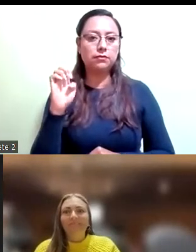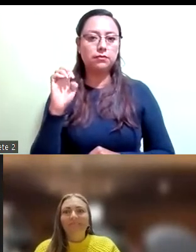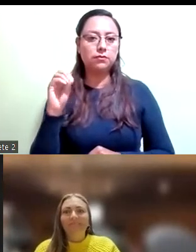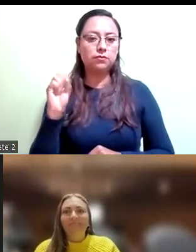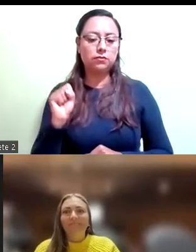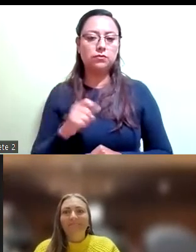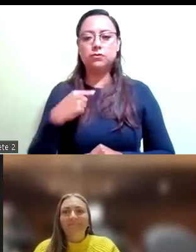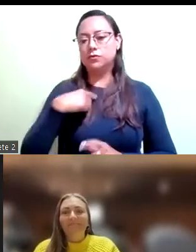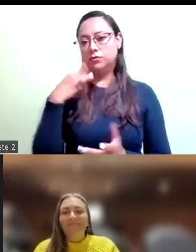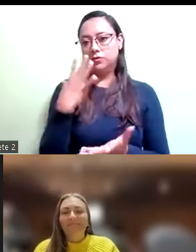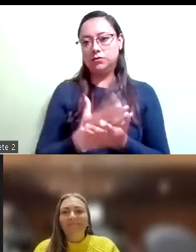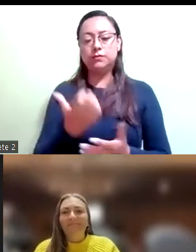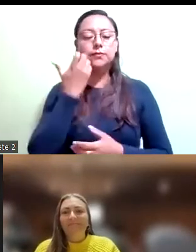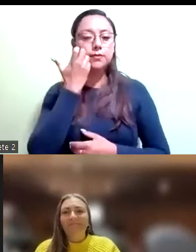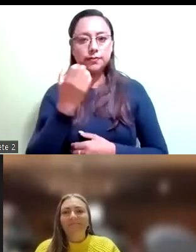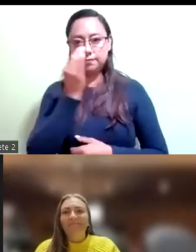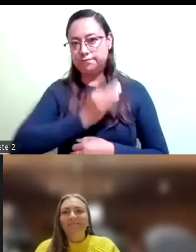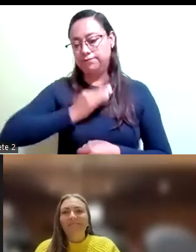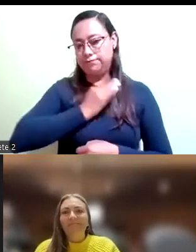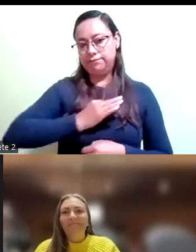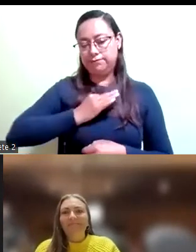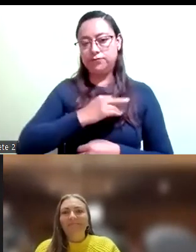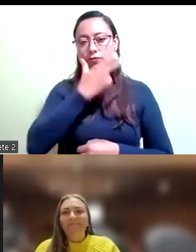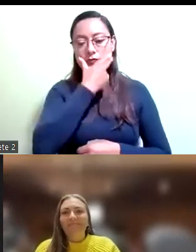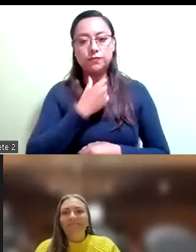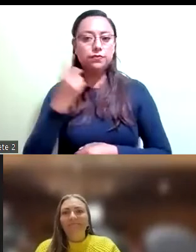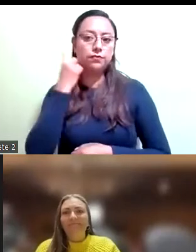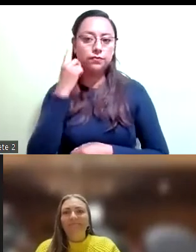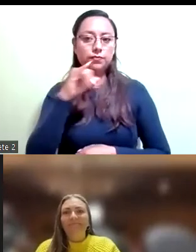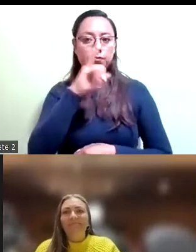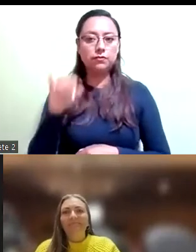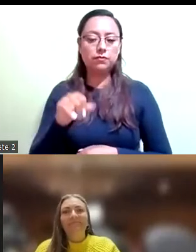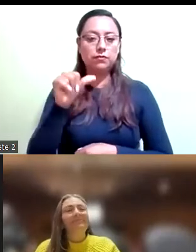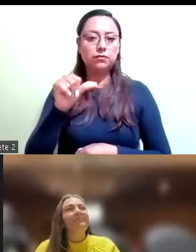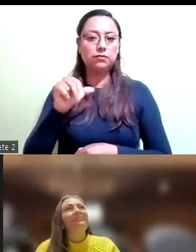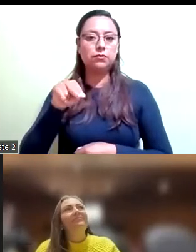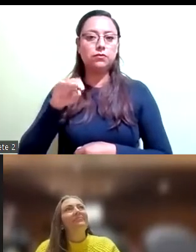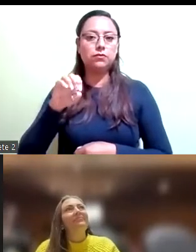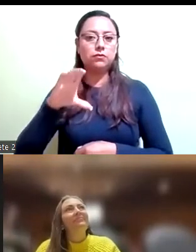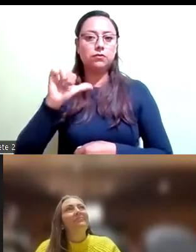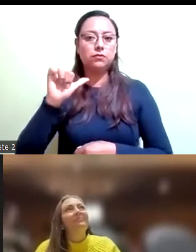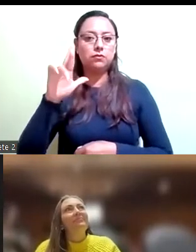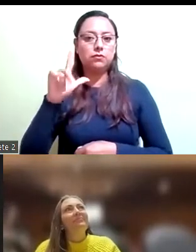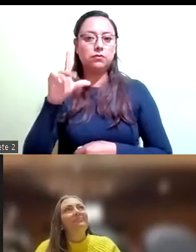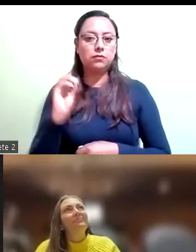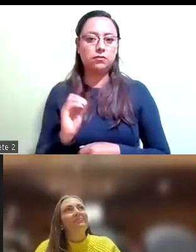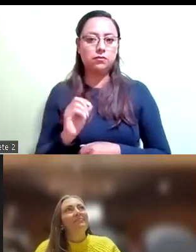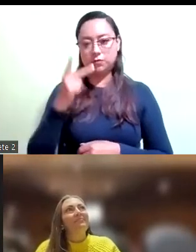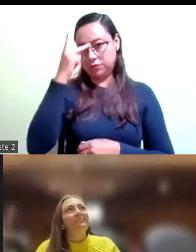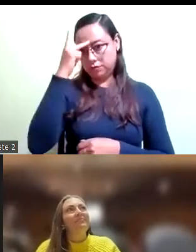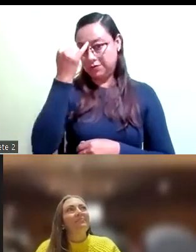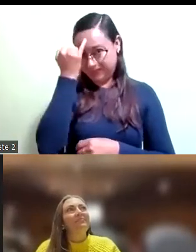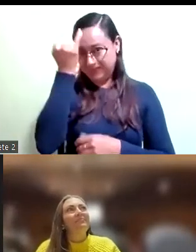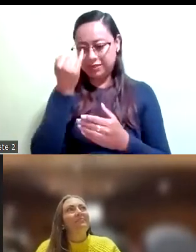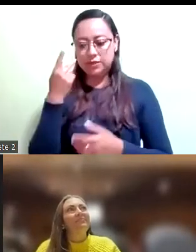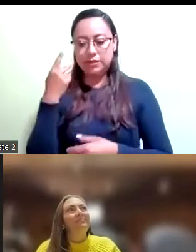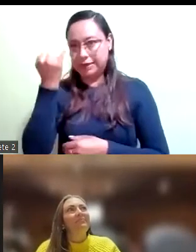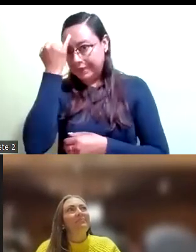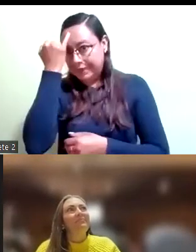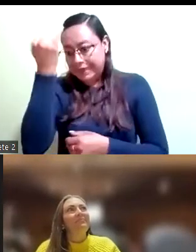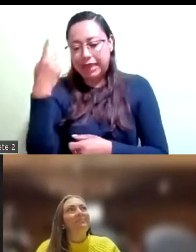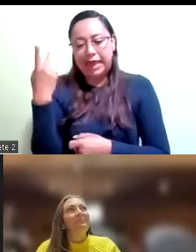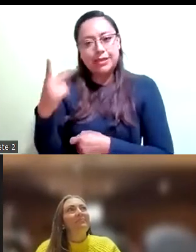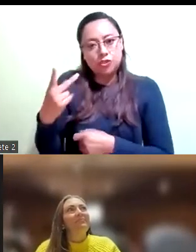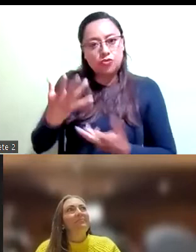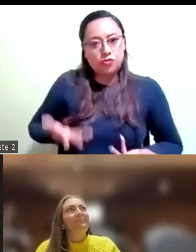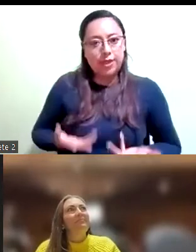Giancarlo por la iniciativa que tiene de estos foros. Me parece que es muy importante la participación de las organizaciones sociales.